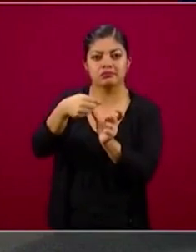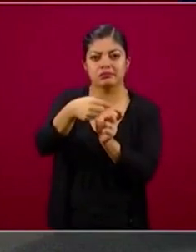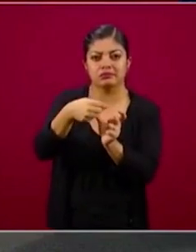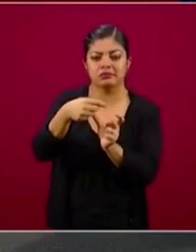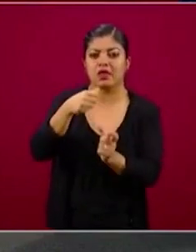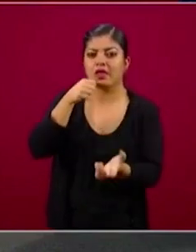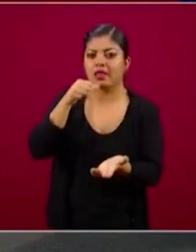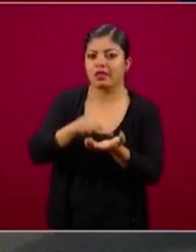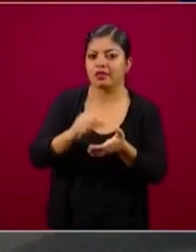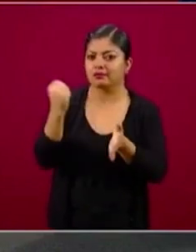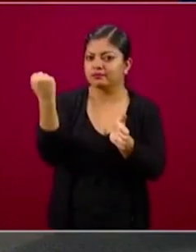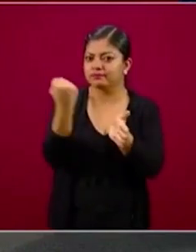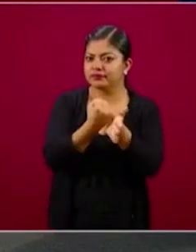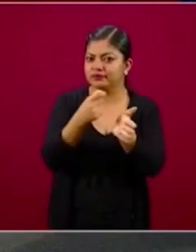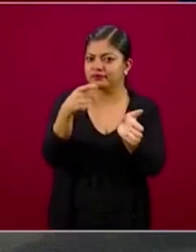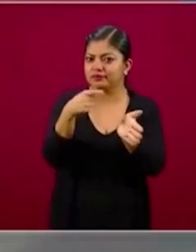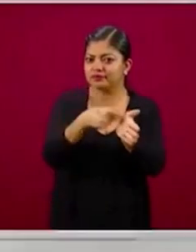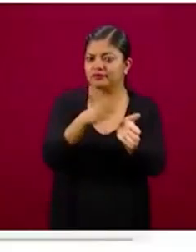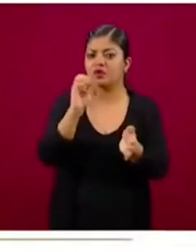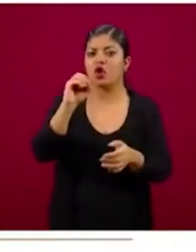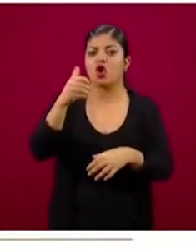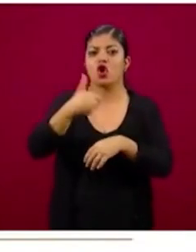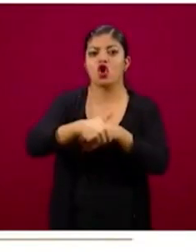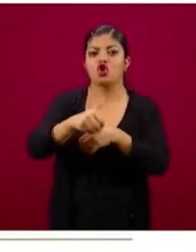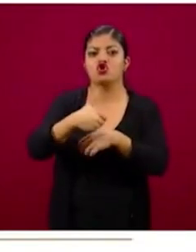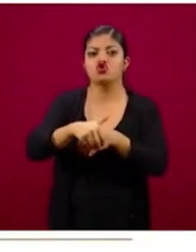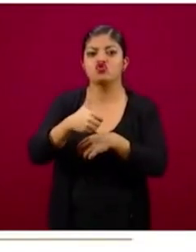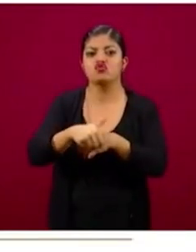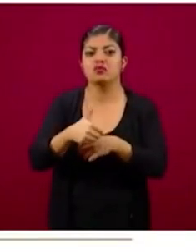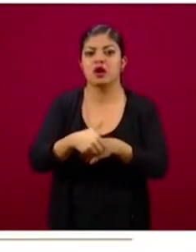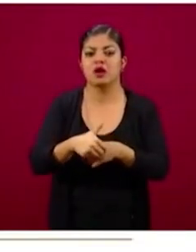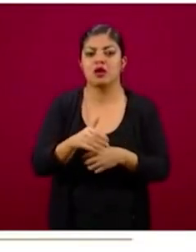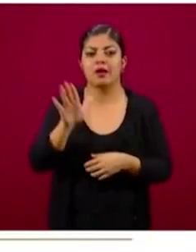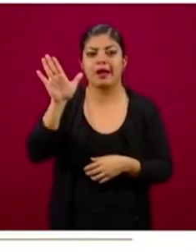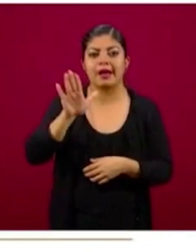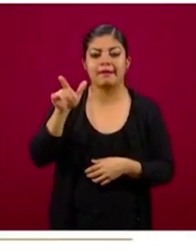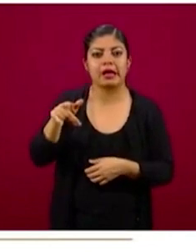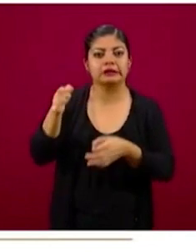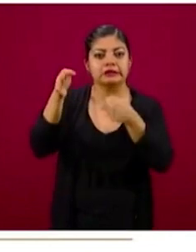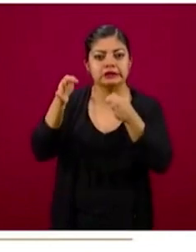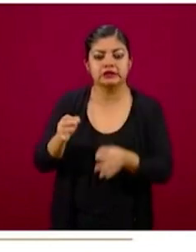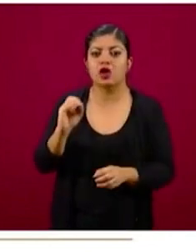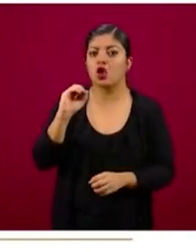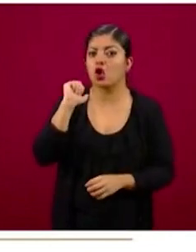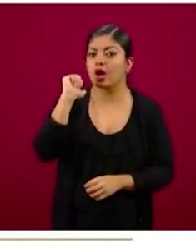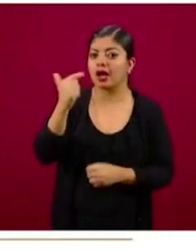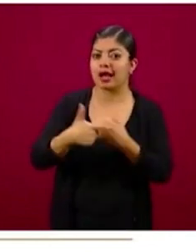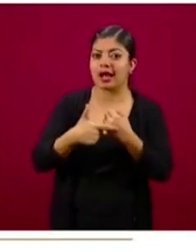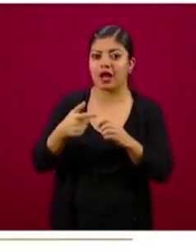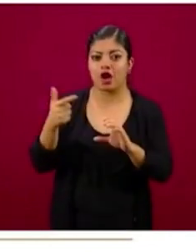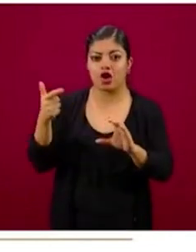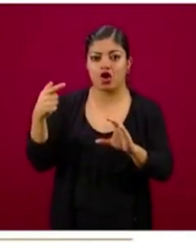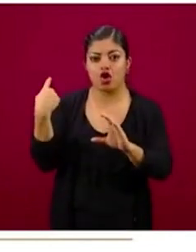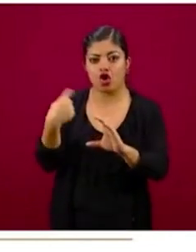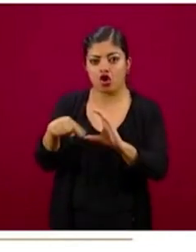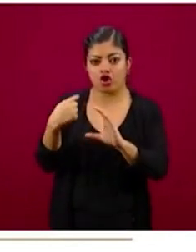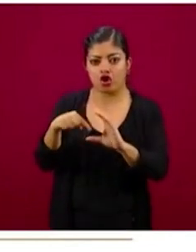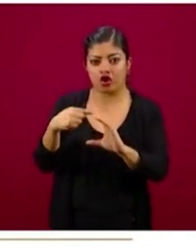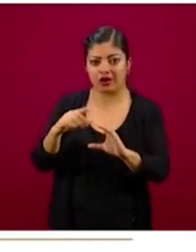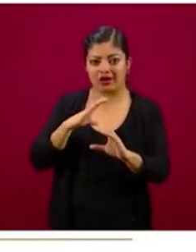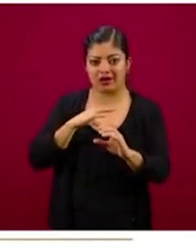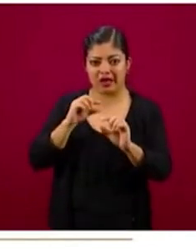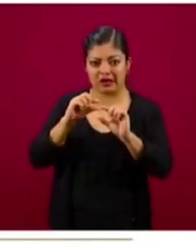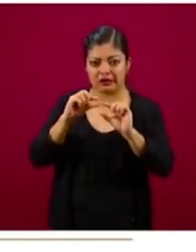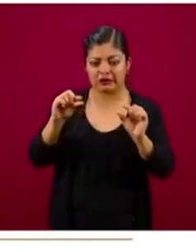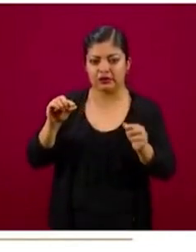una carta, que traiga un número que parece oficial, un correo electrónico que viene en un